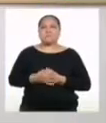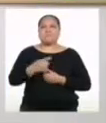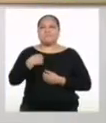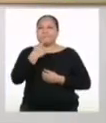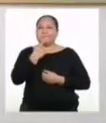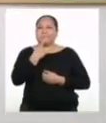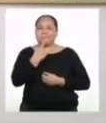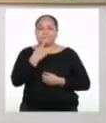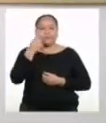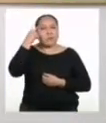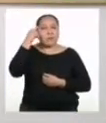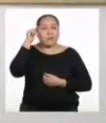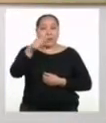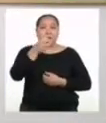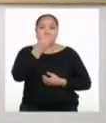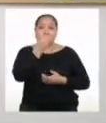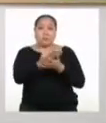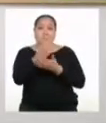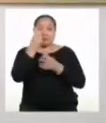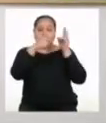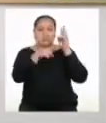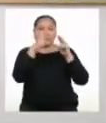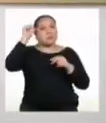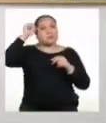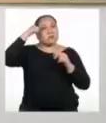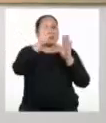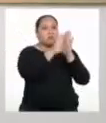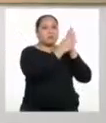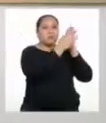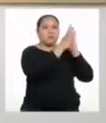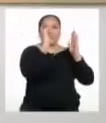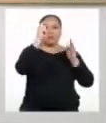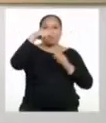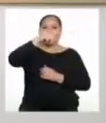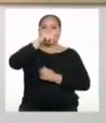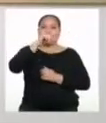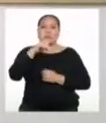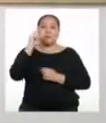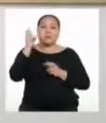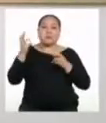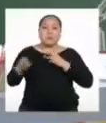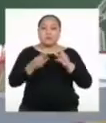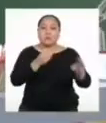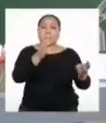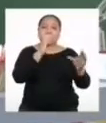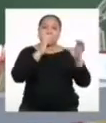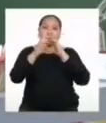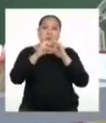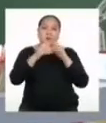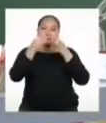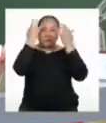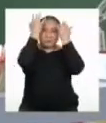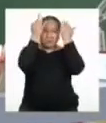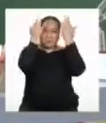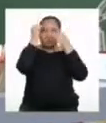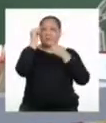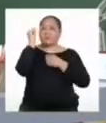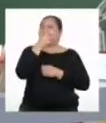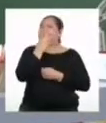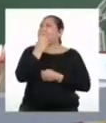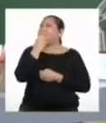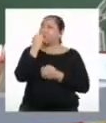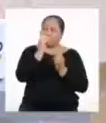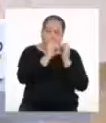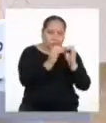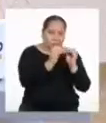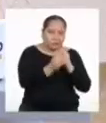Creo que es bueno que lo hayas notado. Recordemos que un fanzine es un medio de comunicación muy creativo. Le voy a poner más ganas a